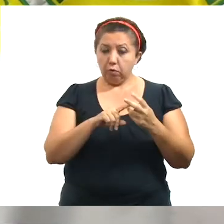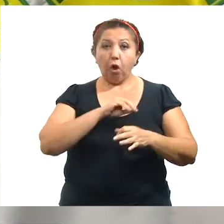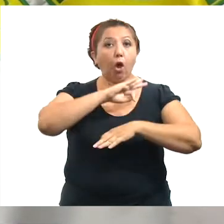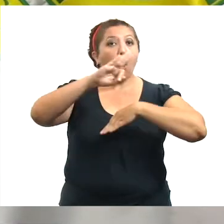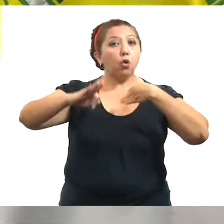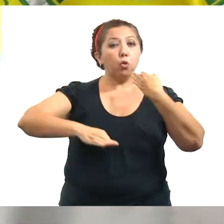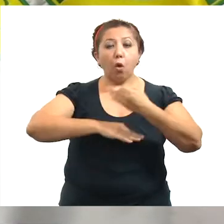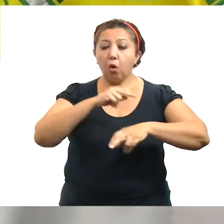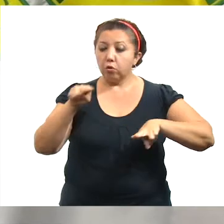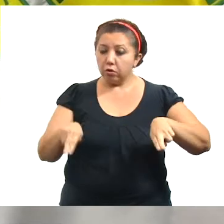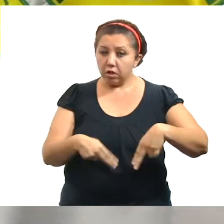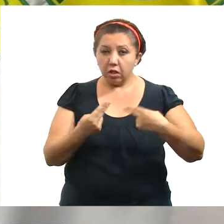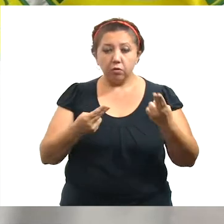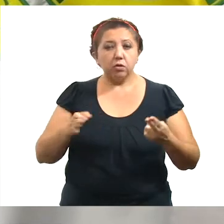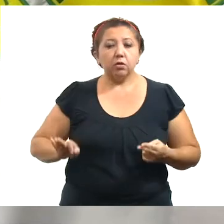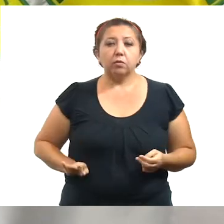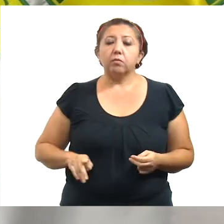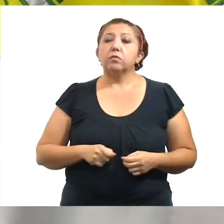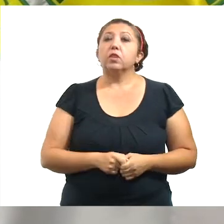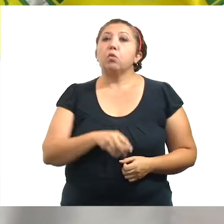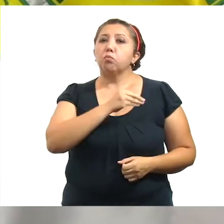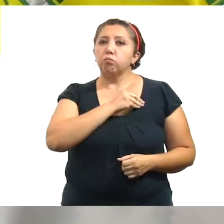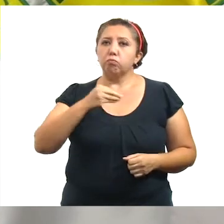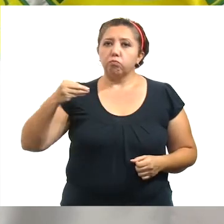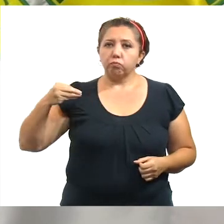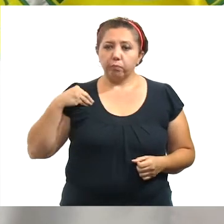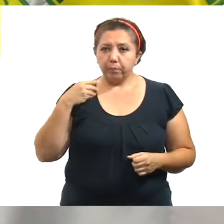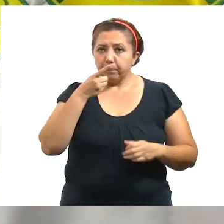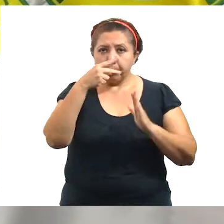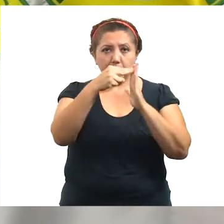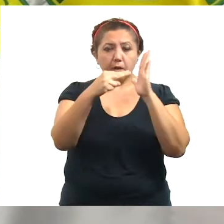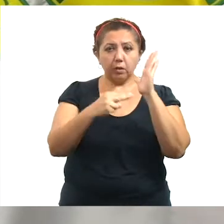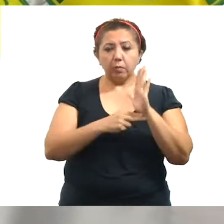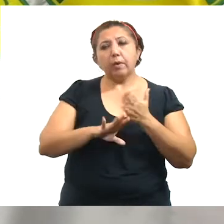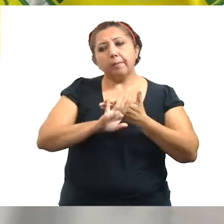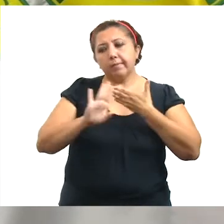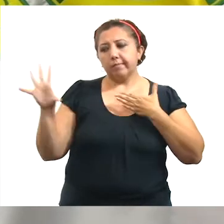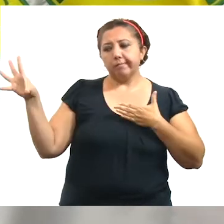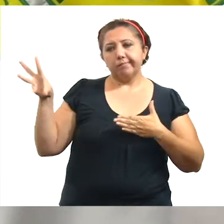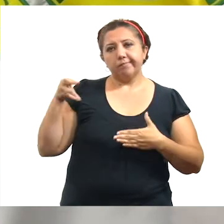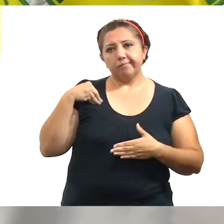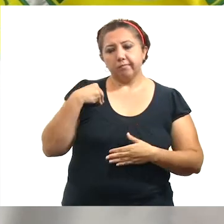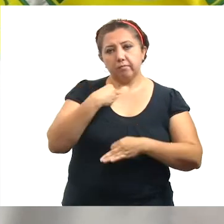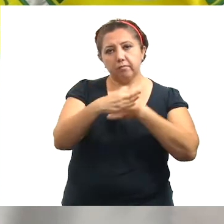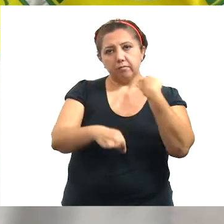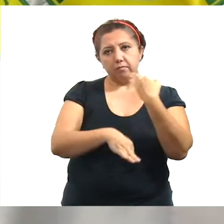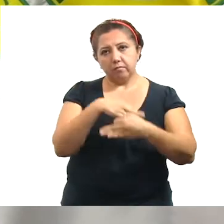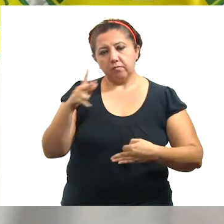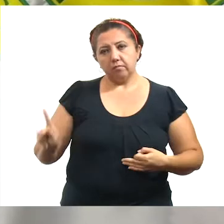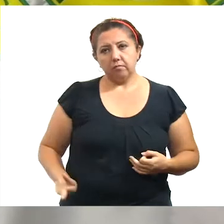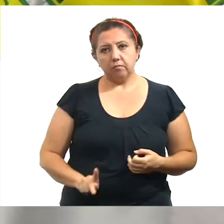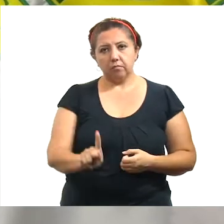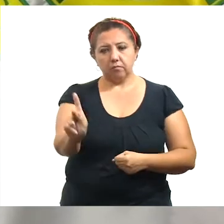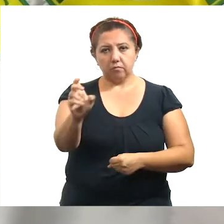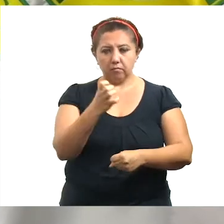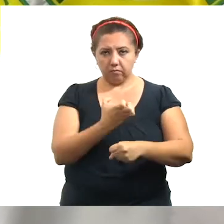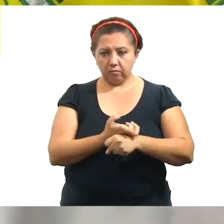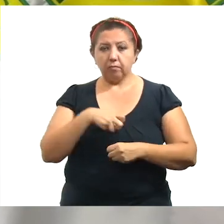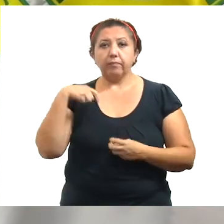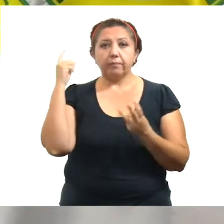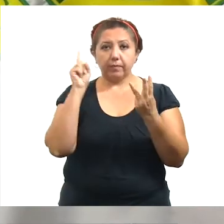que todos los negocios y giros comerciales cumplan de manera estricta las medidas para evitar contagios en todos los municipios del Estado.